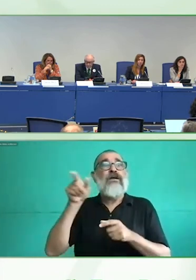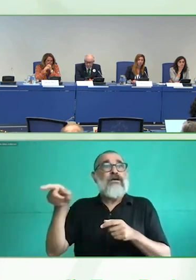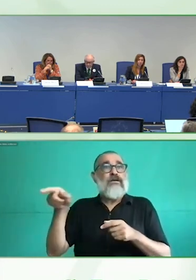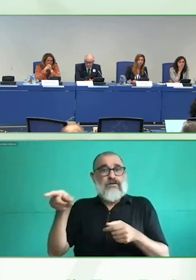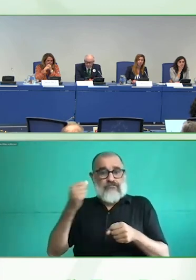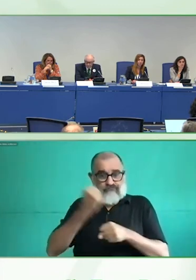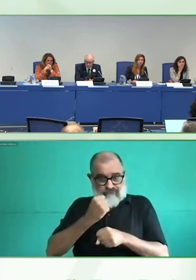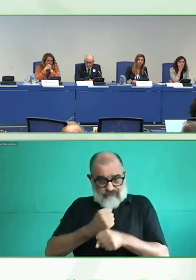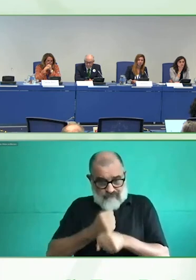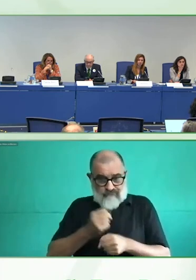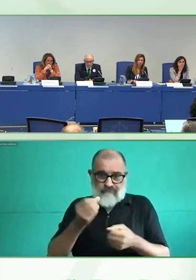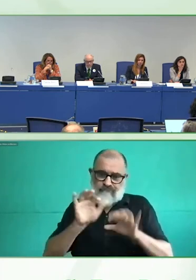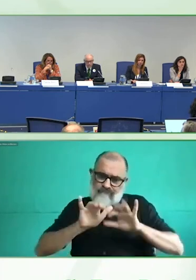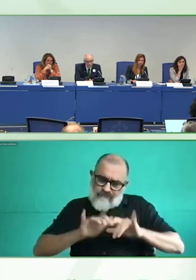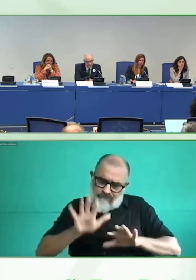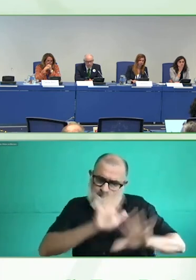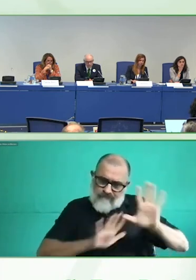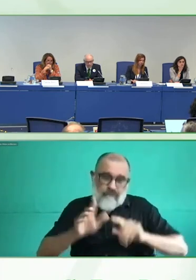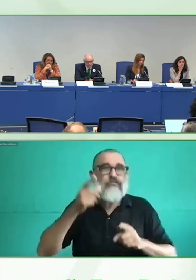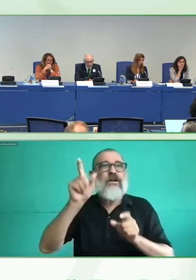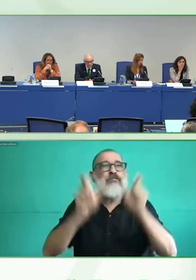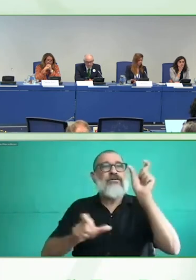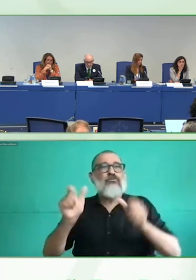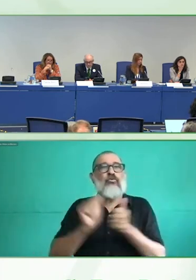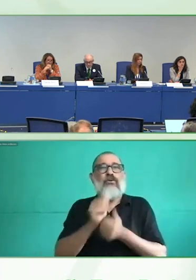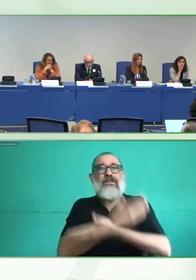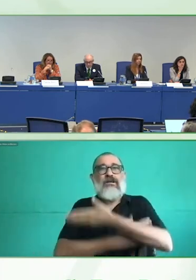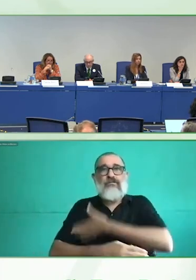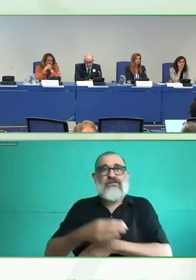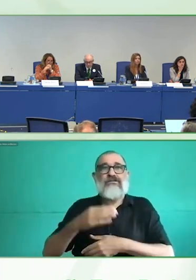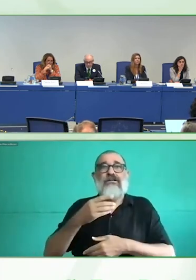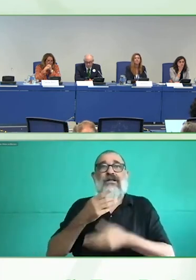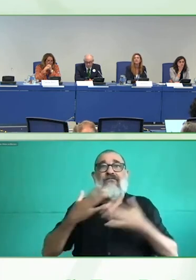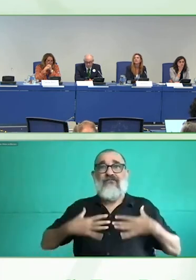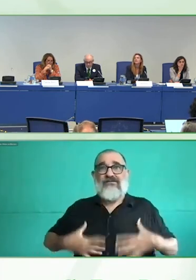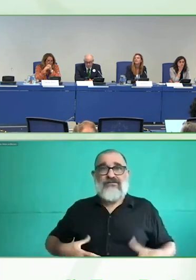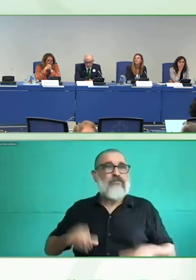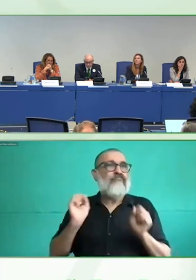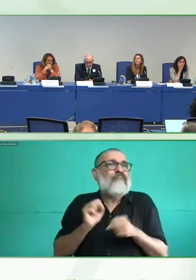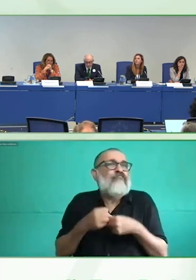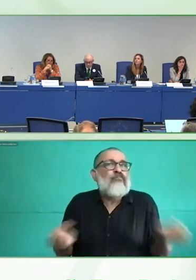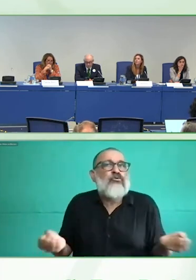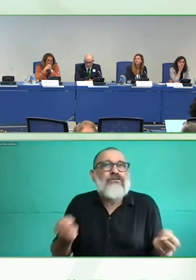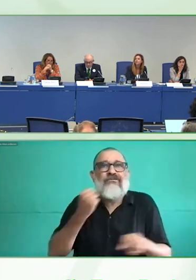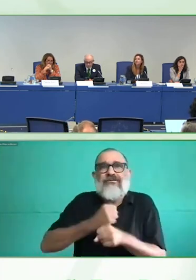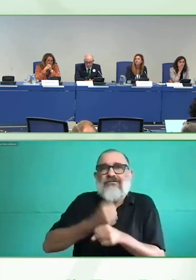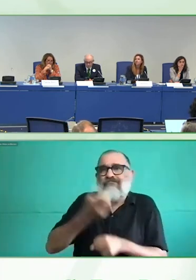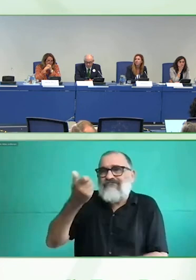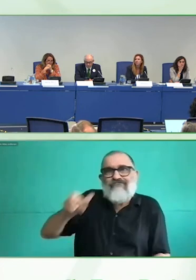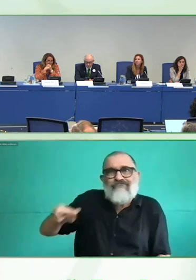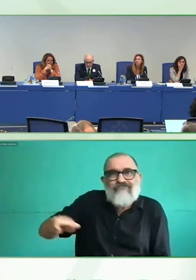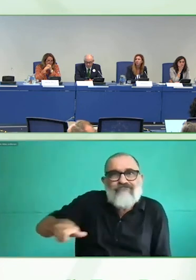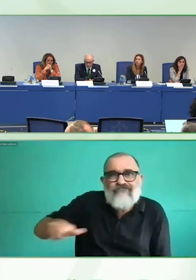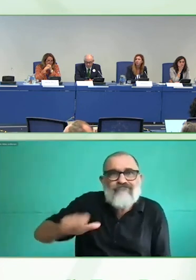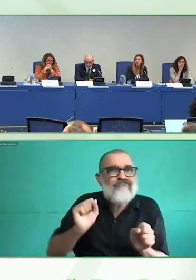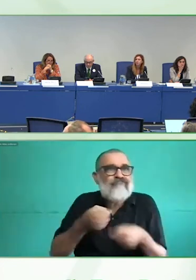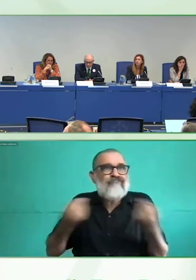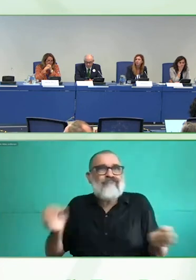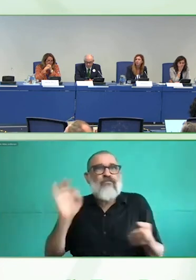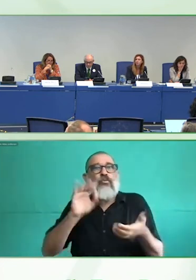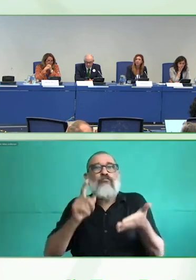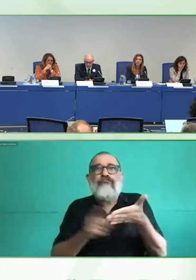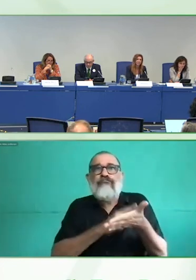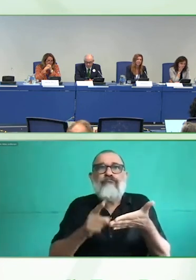presentes las dejo cordialmente invitadas a participar este 22 y 23 de febrero en las distintas sesiones de la conferencia para América